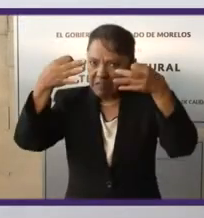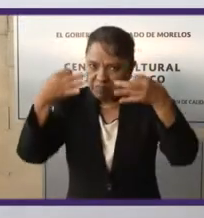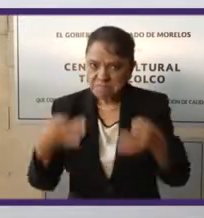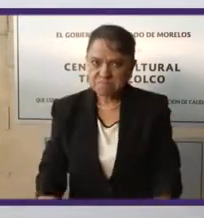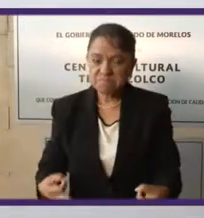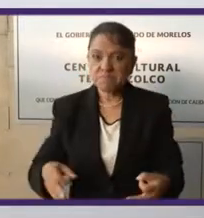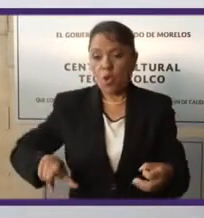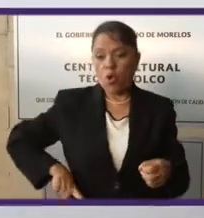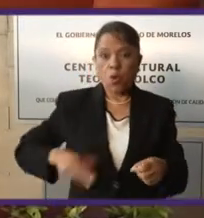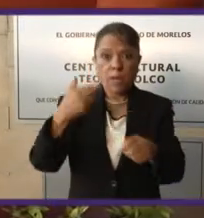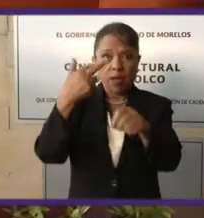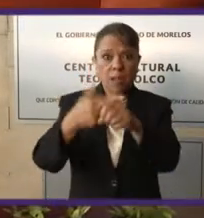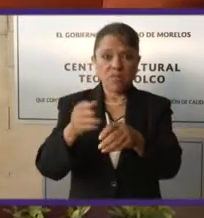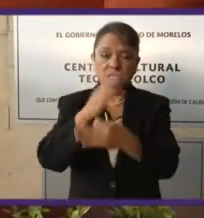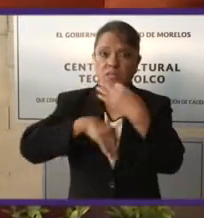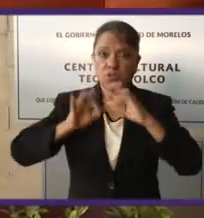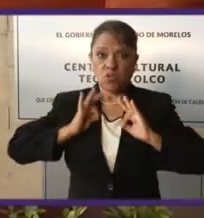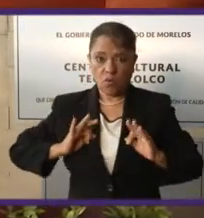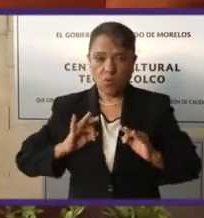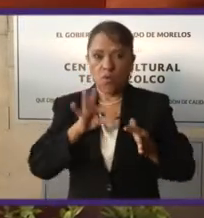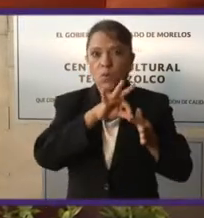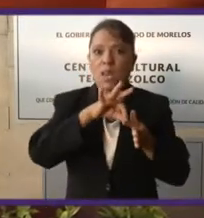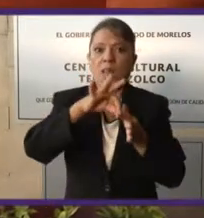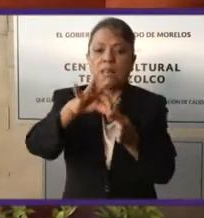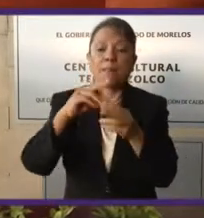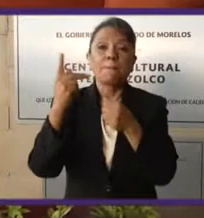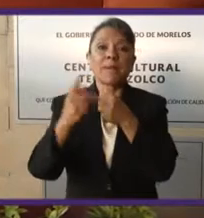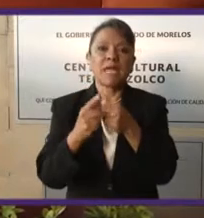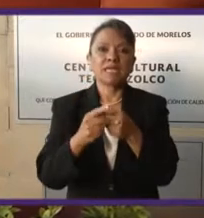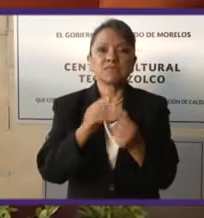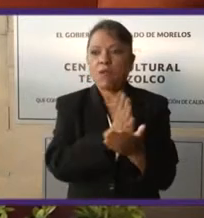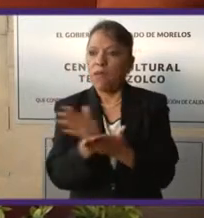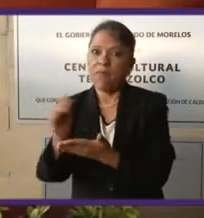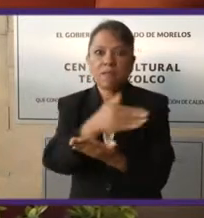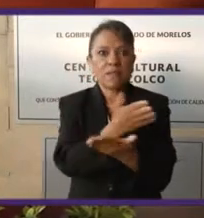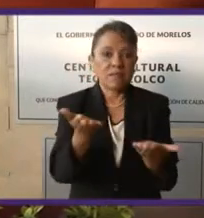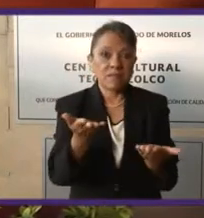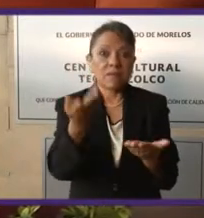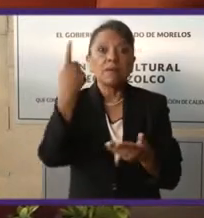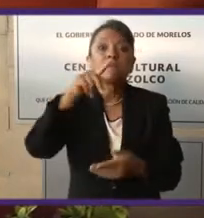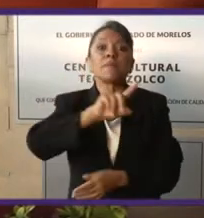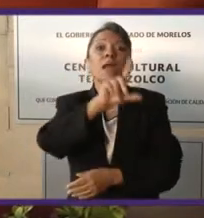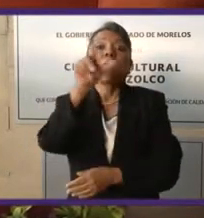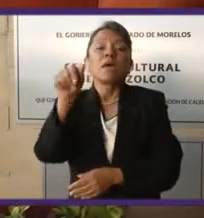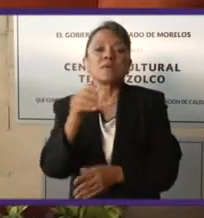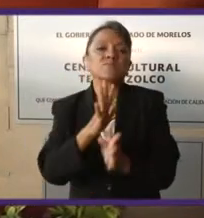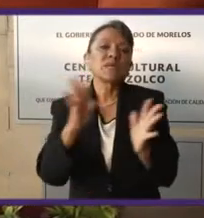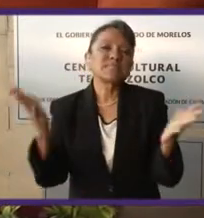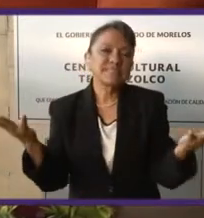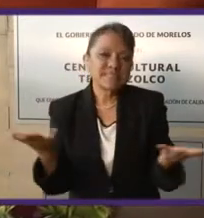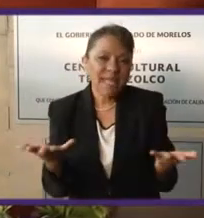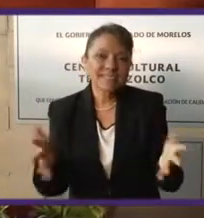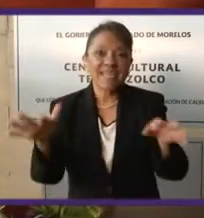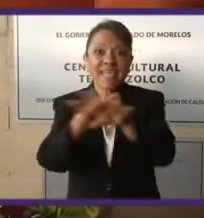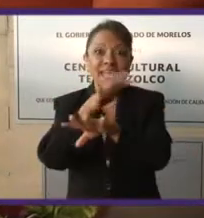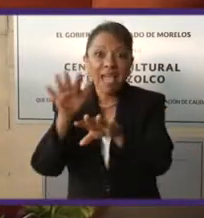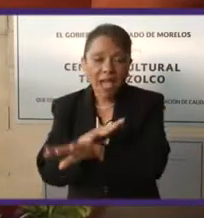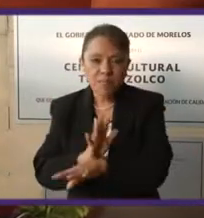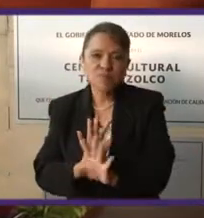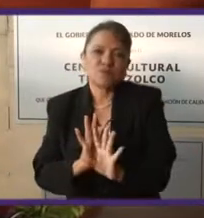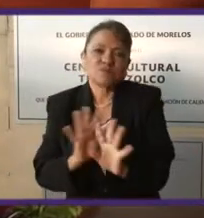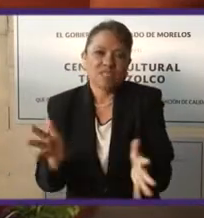que den gobernabilidad y que le den rumbo al país? Para poder después hacer los cambios a los que se han hecho